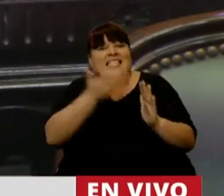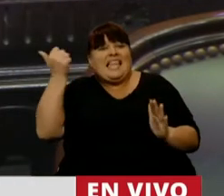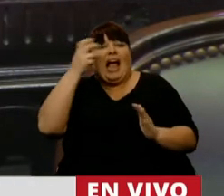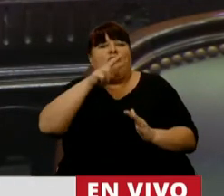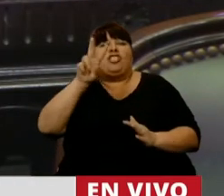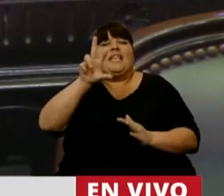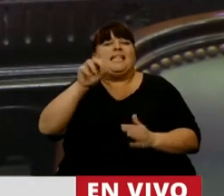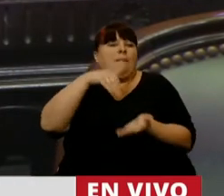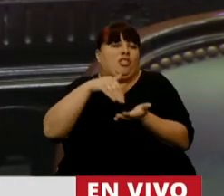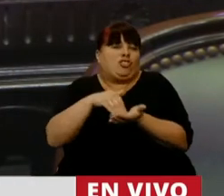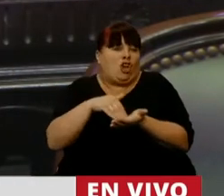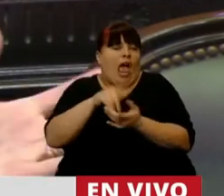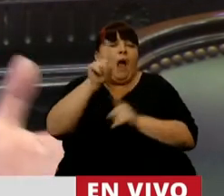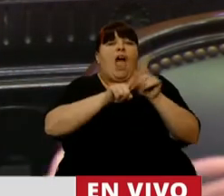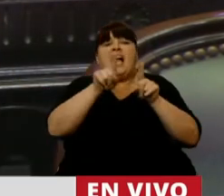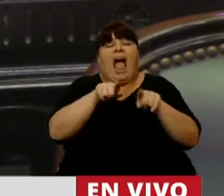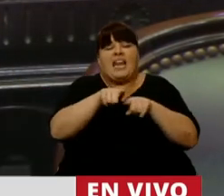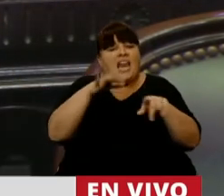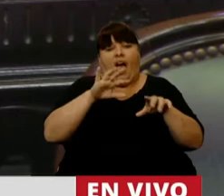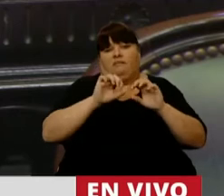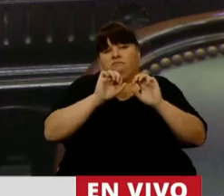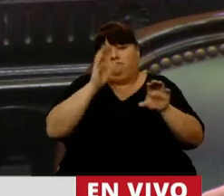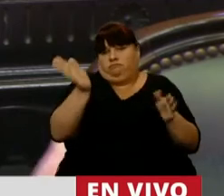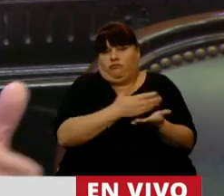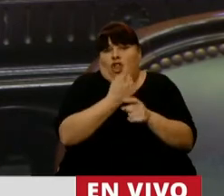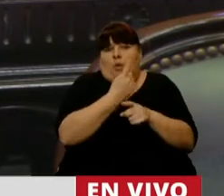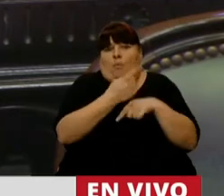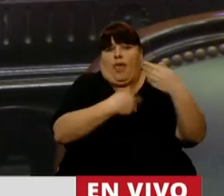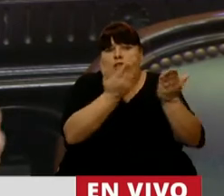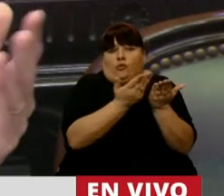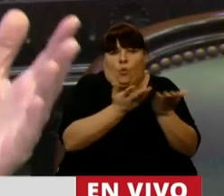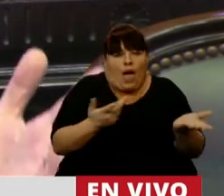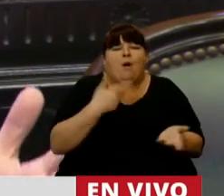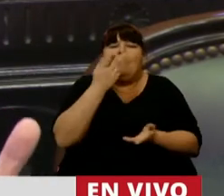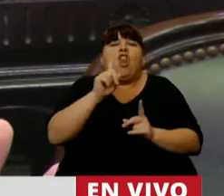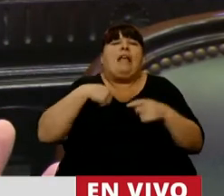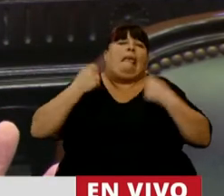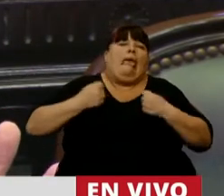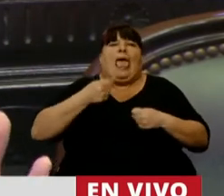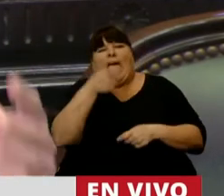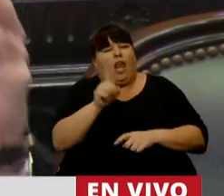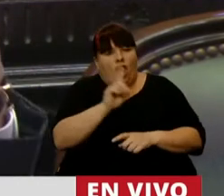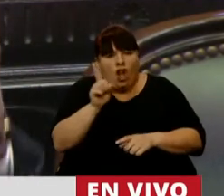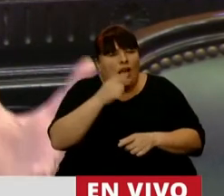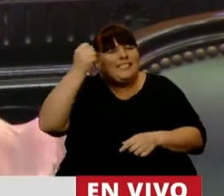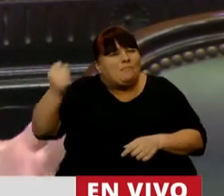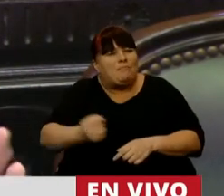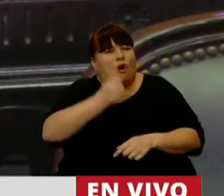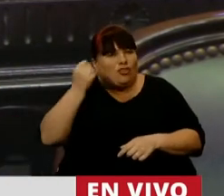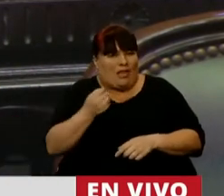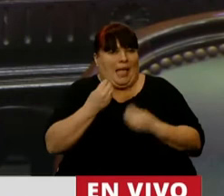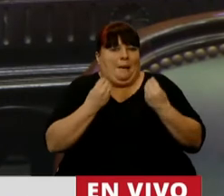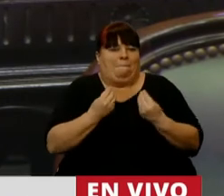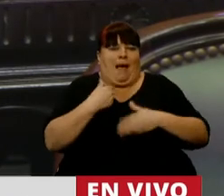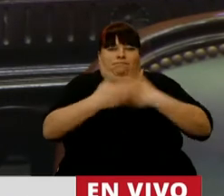230 millones, hay carreras que no se van a poder llevar adelante, por eso lo pedimos, no es un capricho, eso es importante